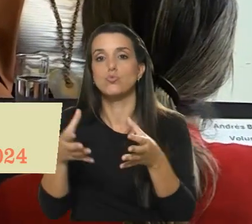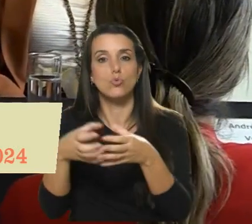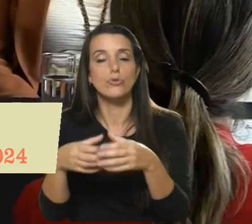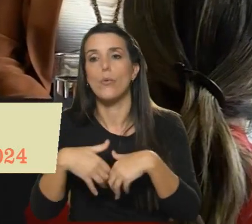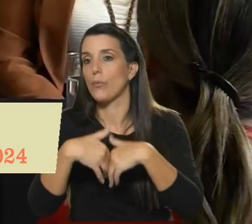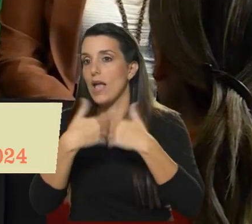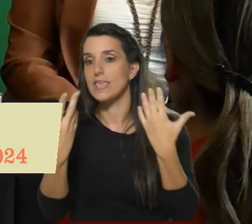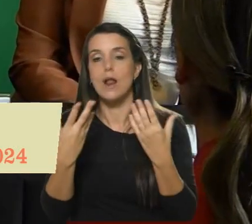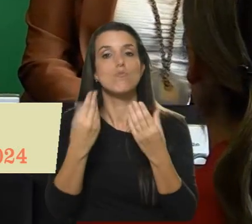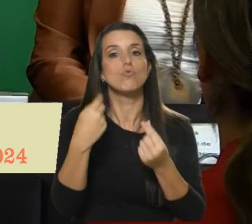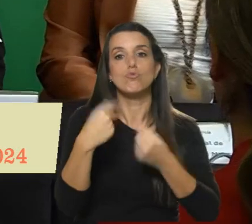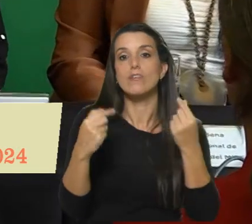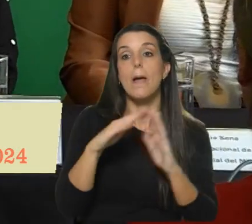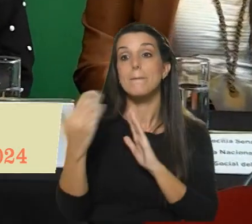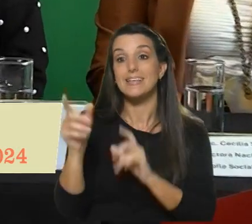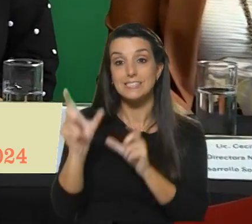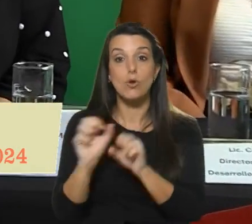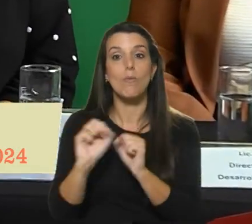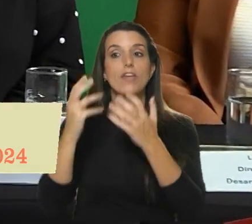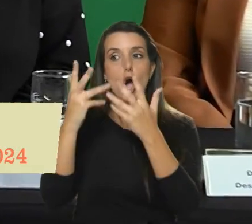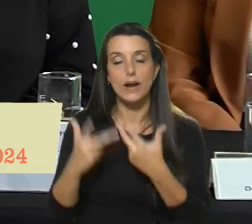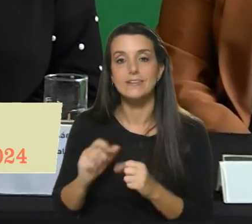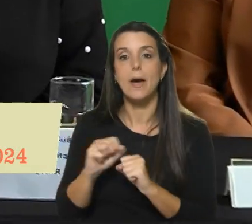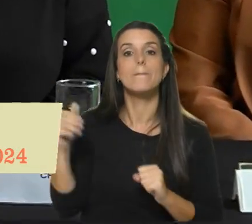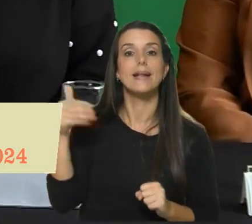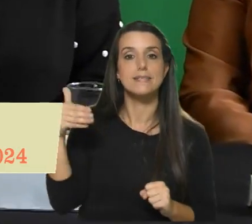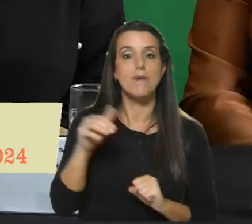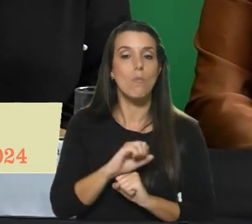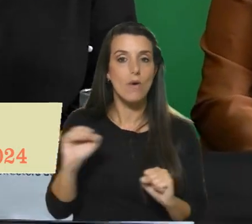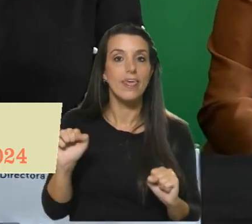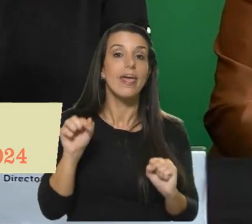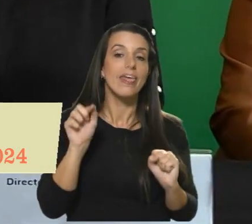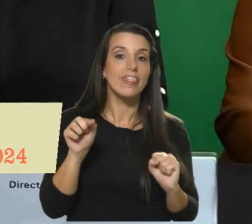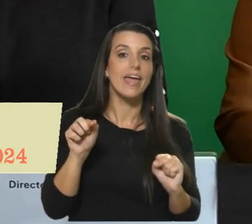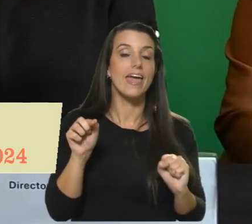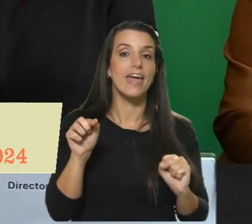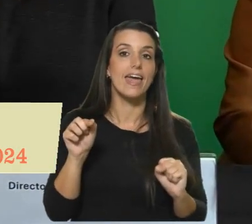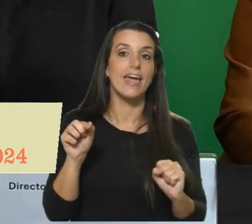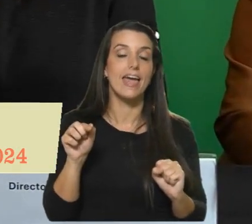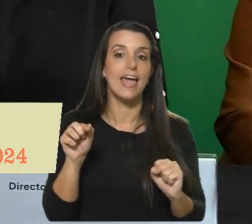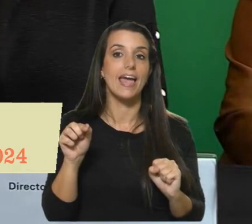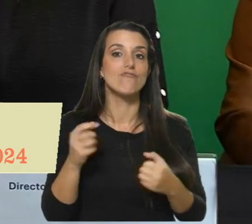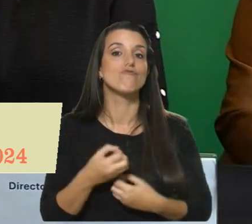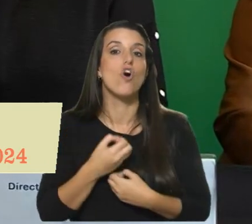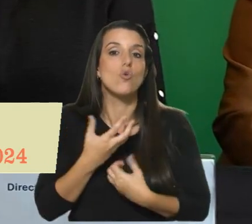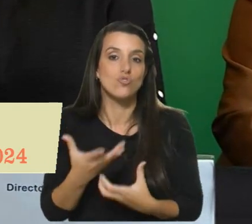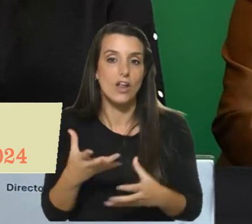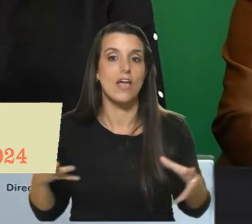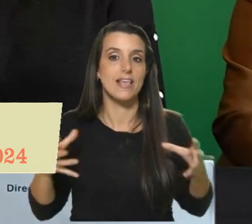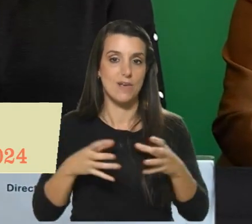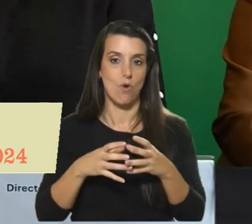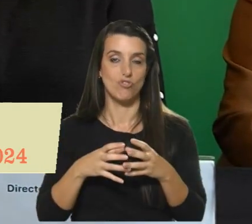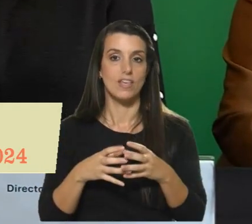en fin, una cantidad, hasta los vecinos se pueden organizar para participar de los voluntarios, de los equipos